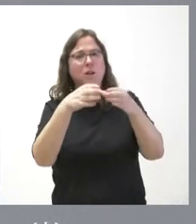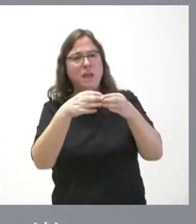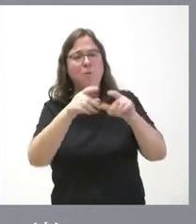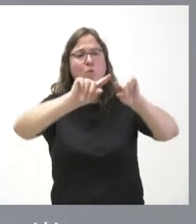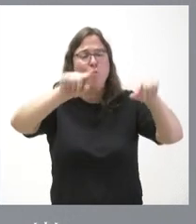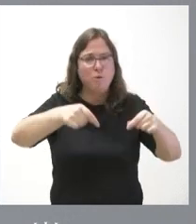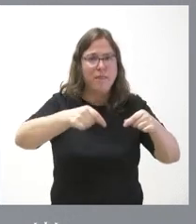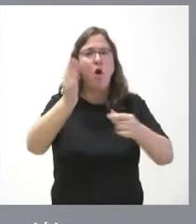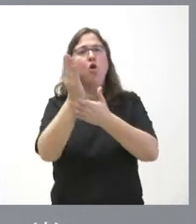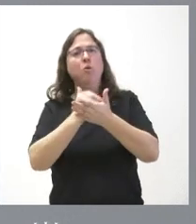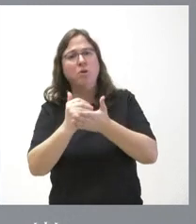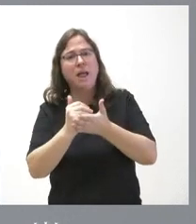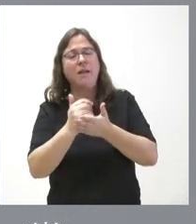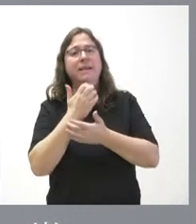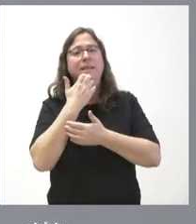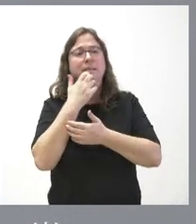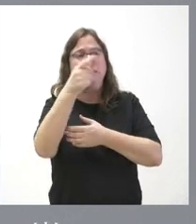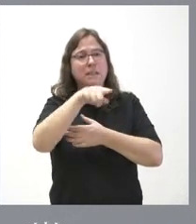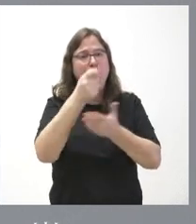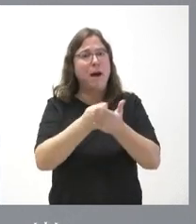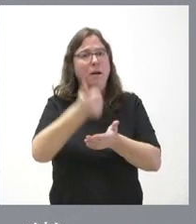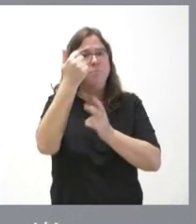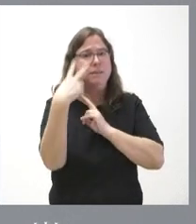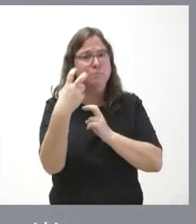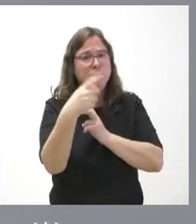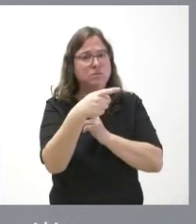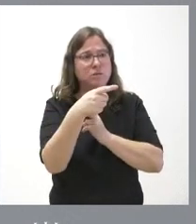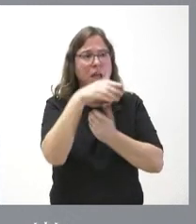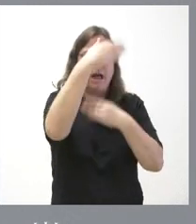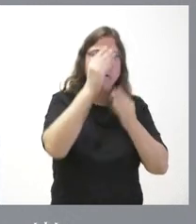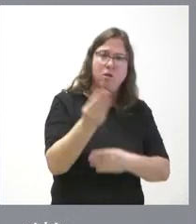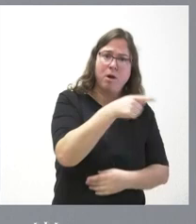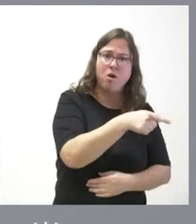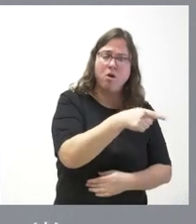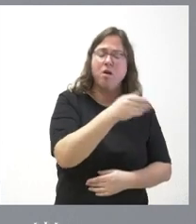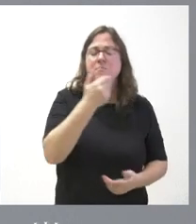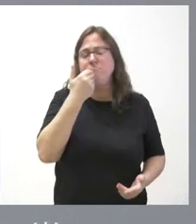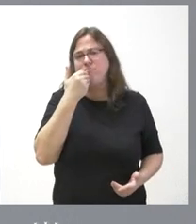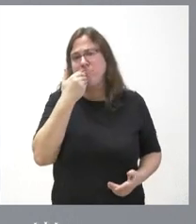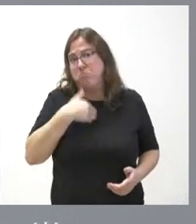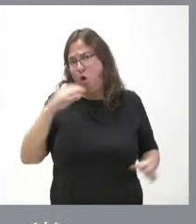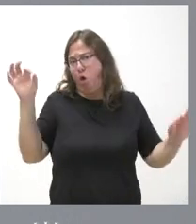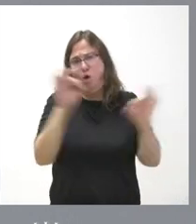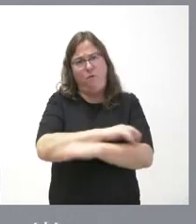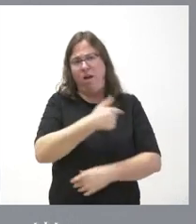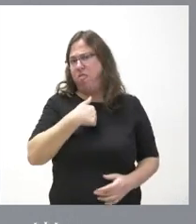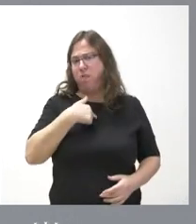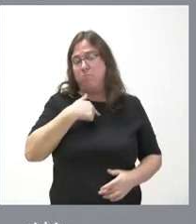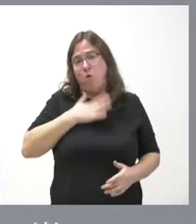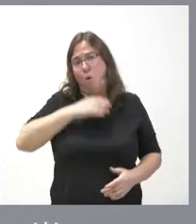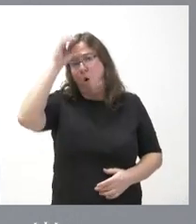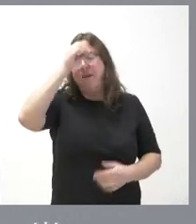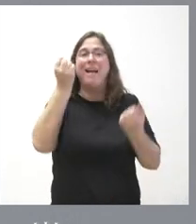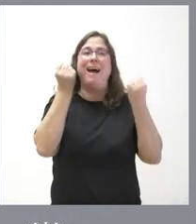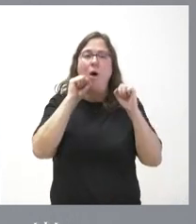provincias, para aquellas comunidades autónomas donde se pagan más impuestos es una medida ciertamente errónea a mi juicio, por más que lo quiera defender el